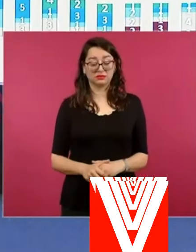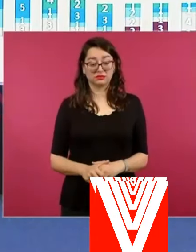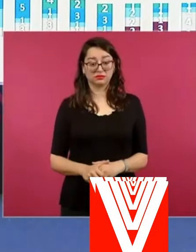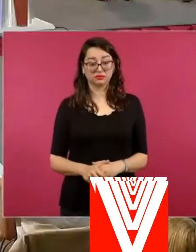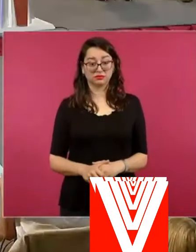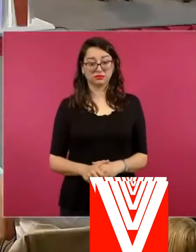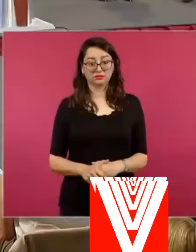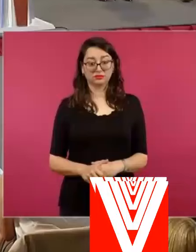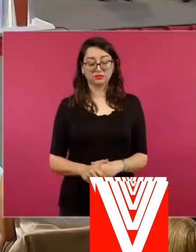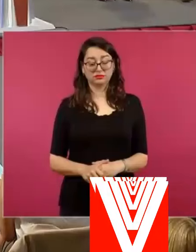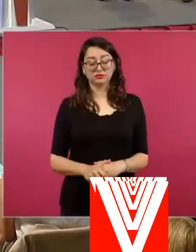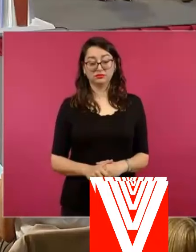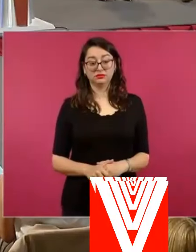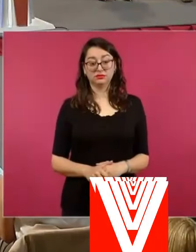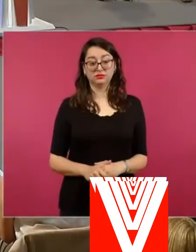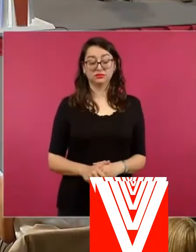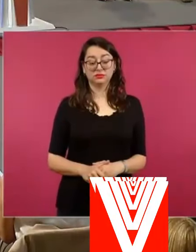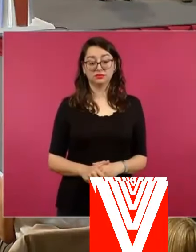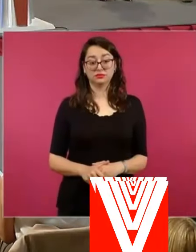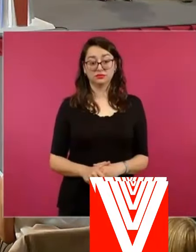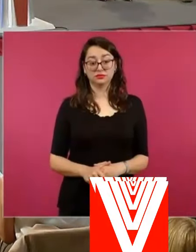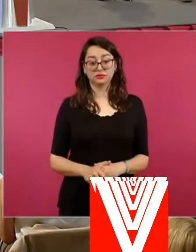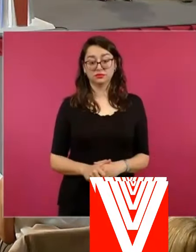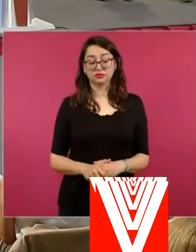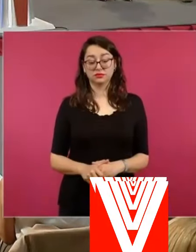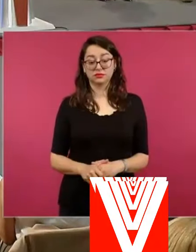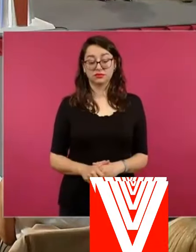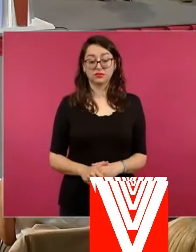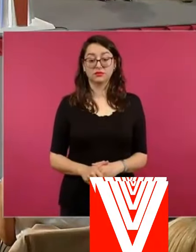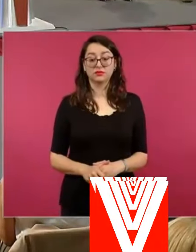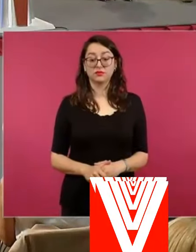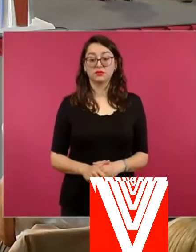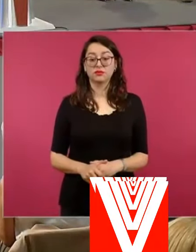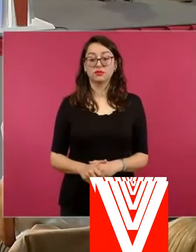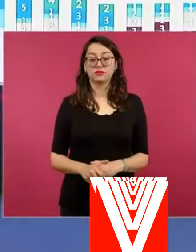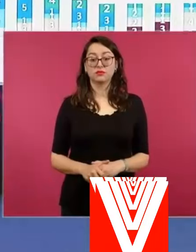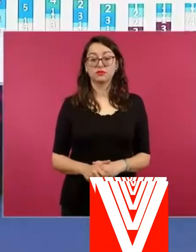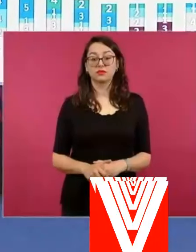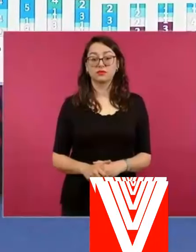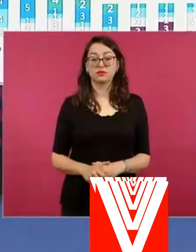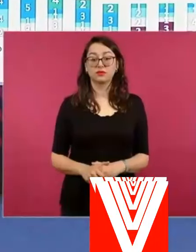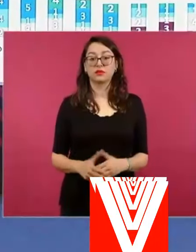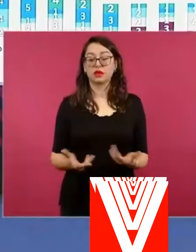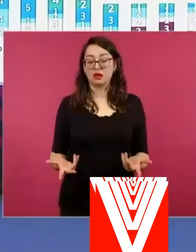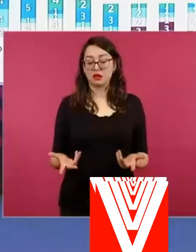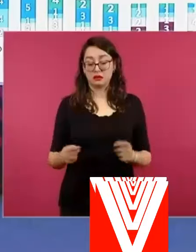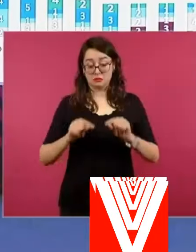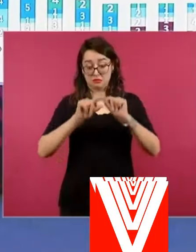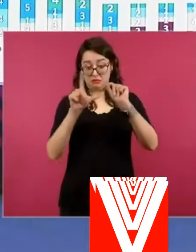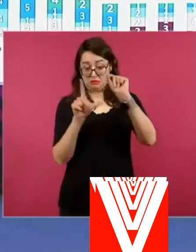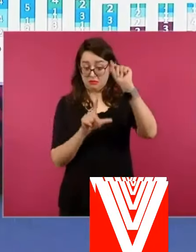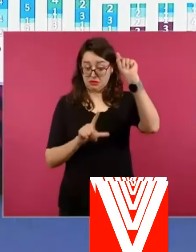12 por ciento de todos los homicidios, de los 334.